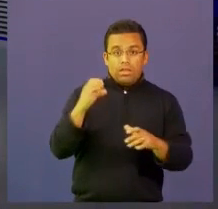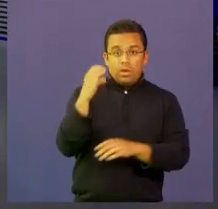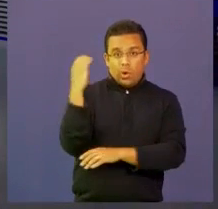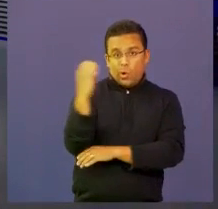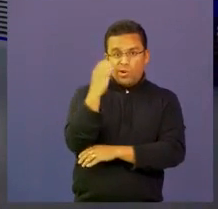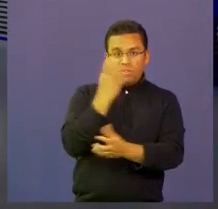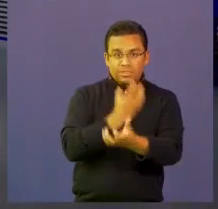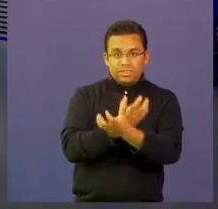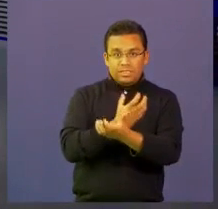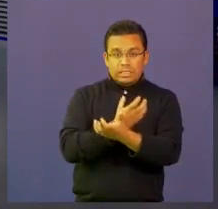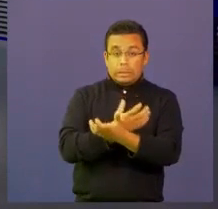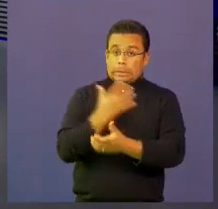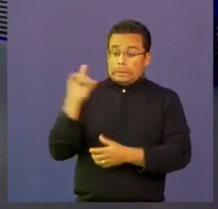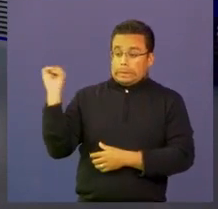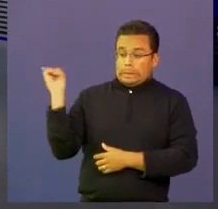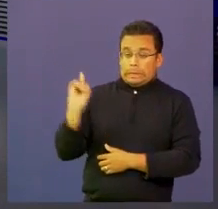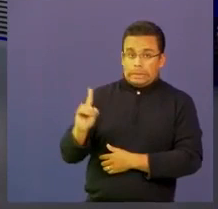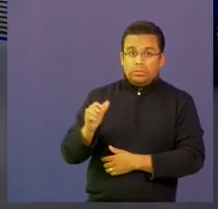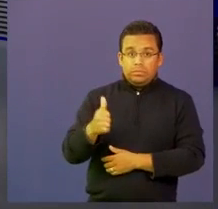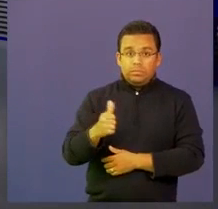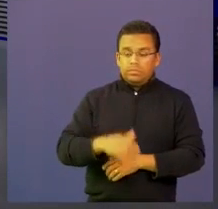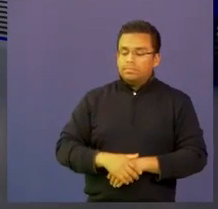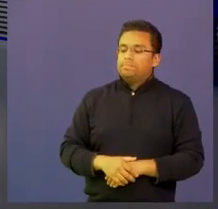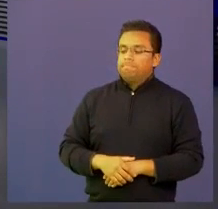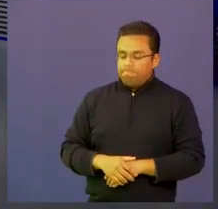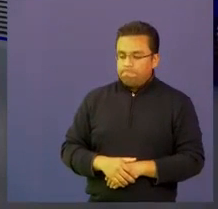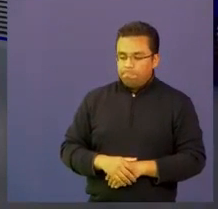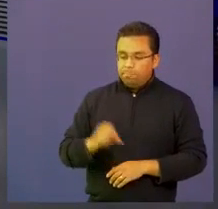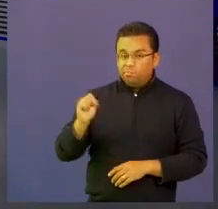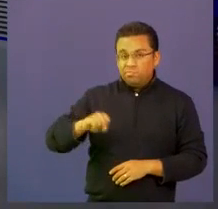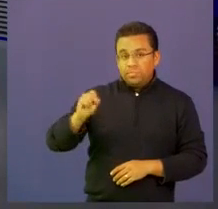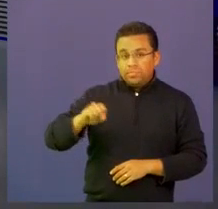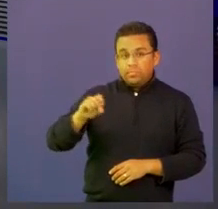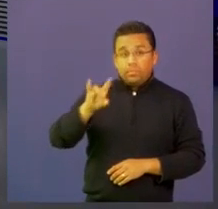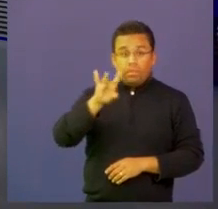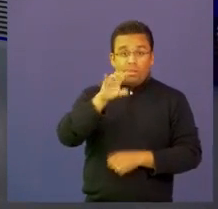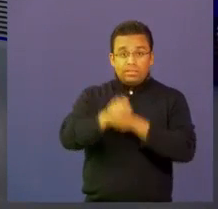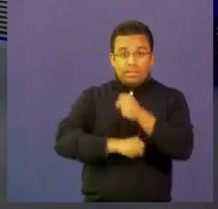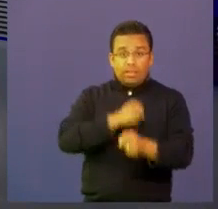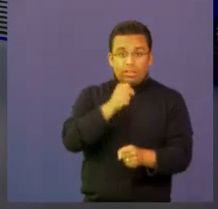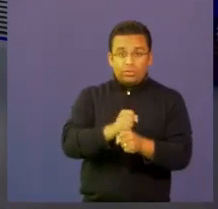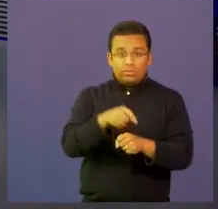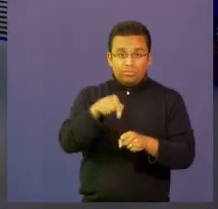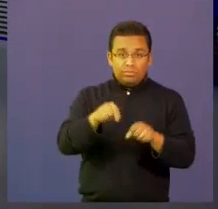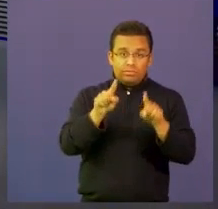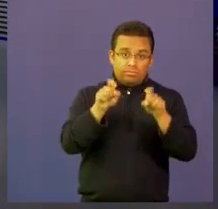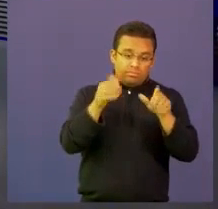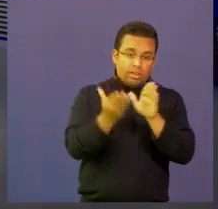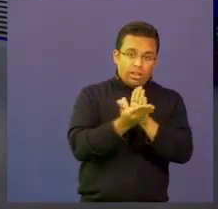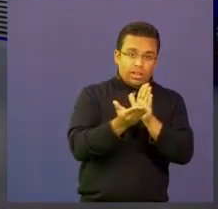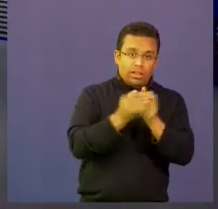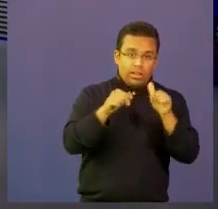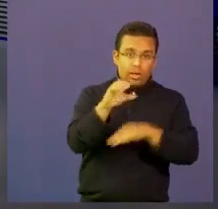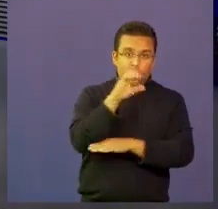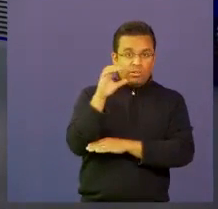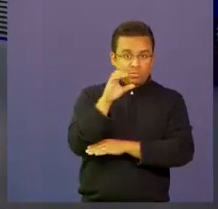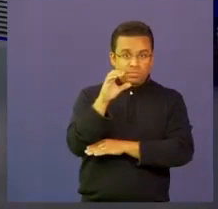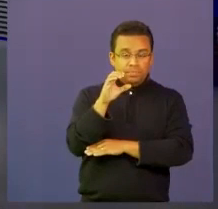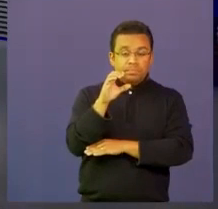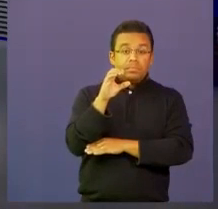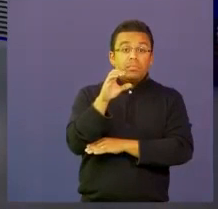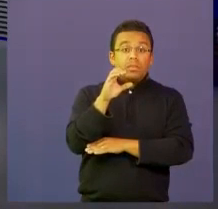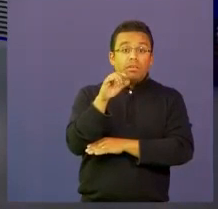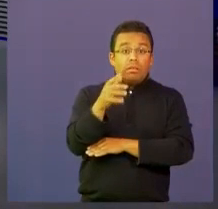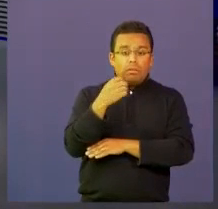Bueno, el programa Ondas lleva 15 años trabajando por la educación de este país y ha sido muy interesante ver cómo muchas